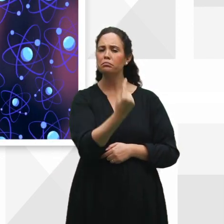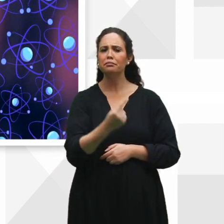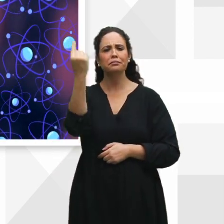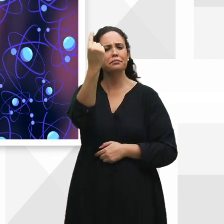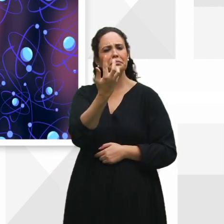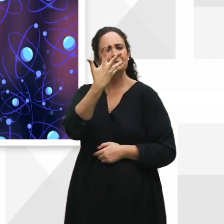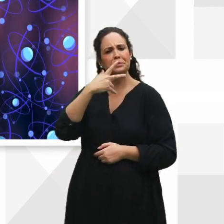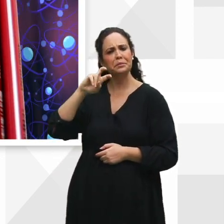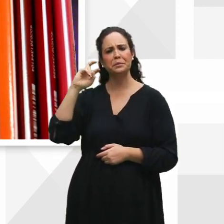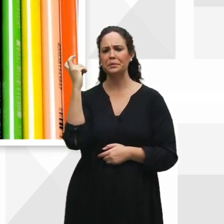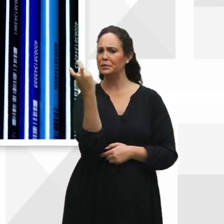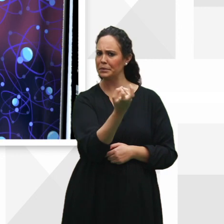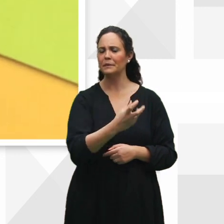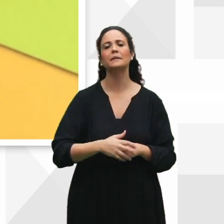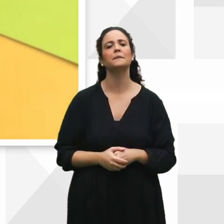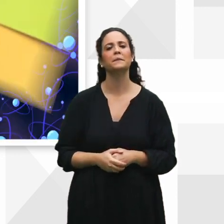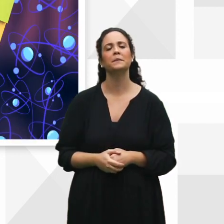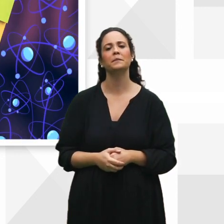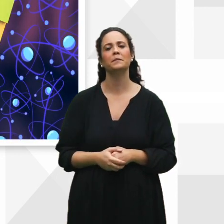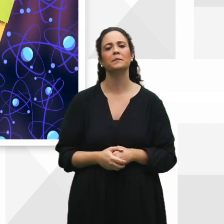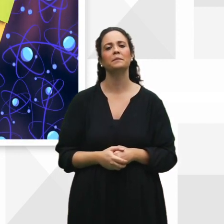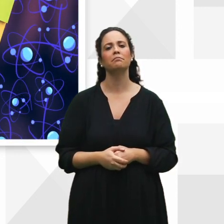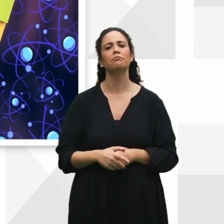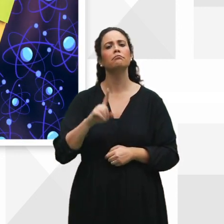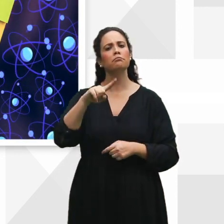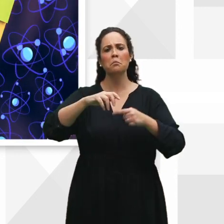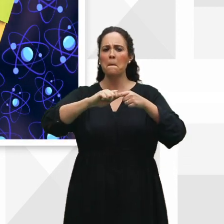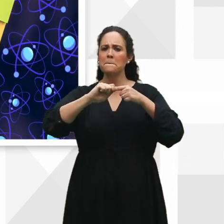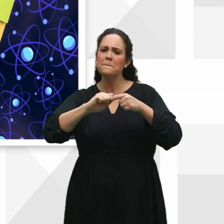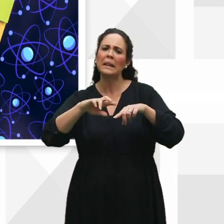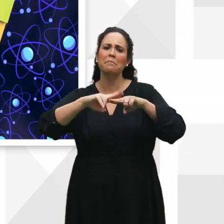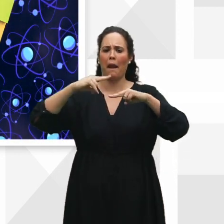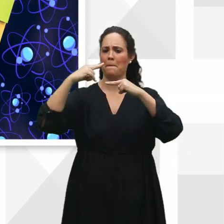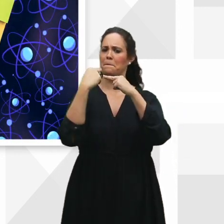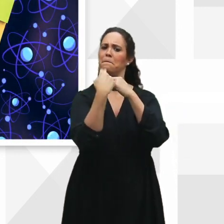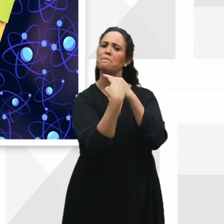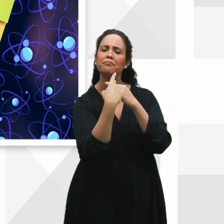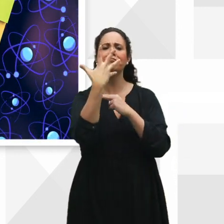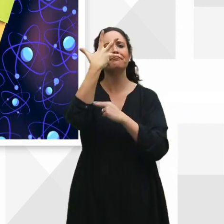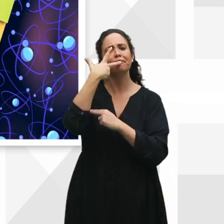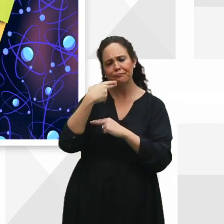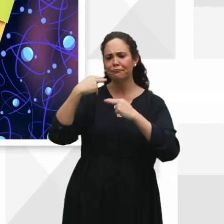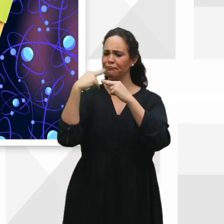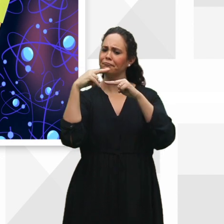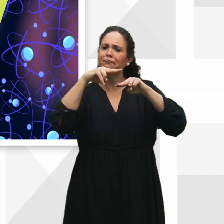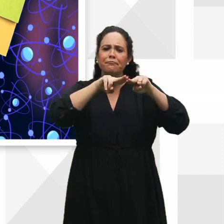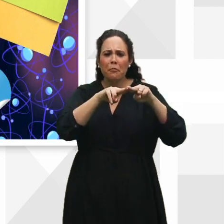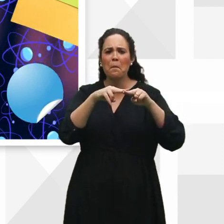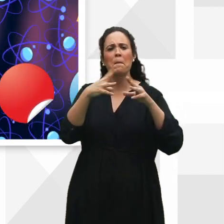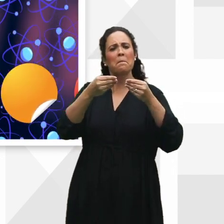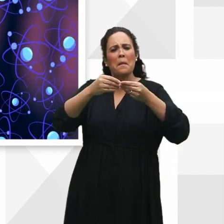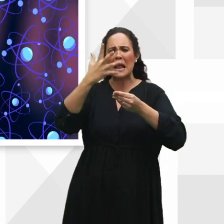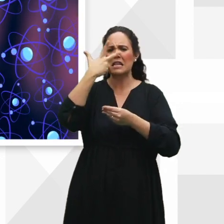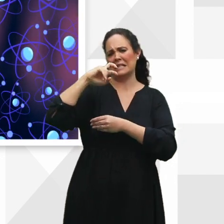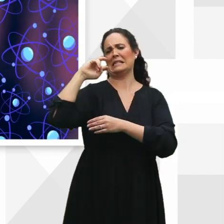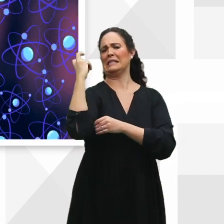material para decorar, gómez, pegatinas, papeles de colores.